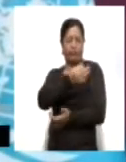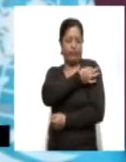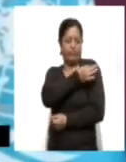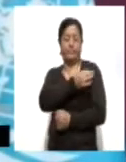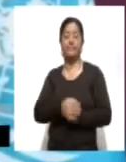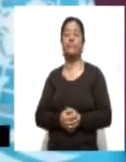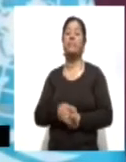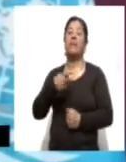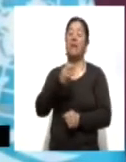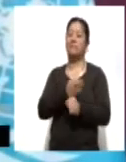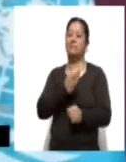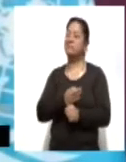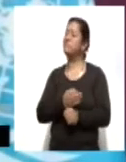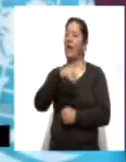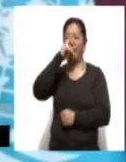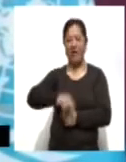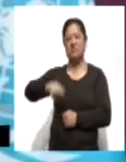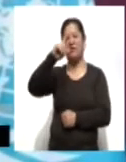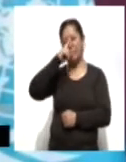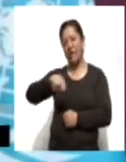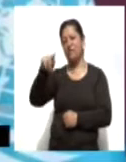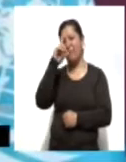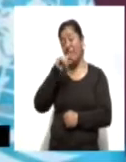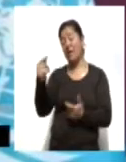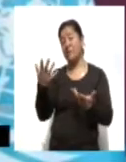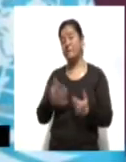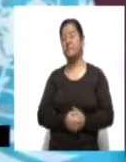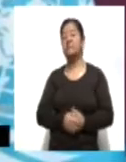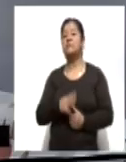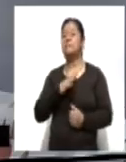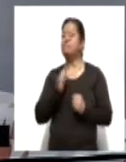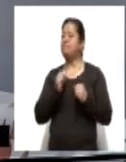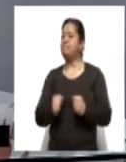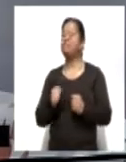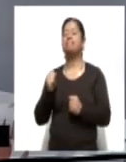hasta ahora ha resultado insuficiente y el escenario que se quería evitar, se está confirmando.